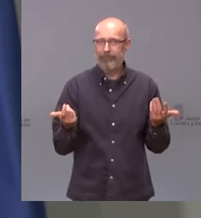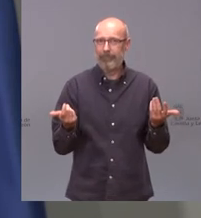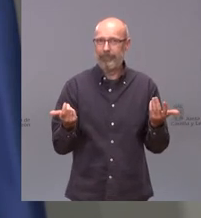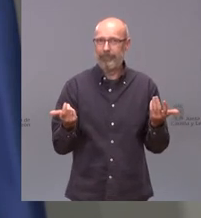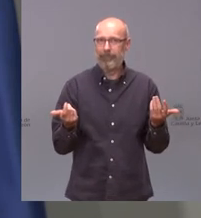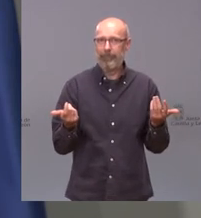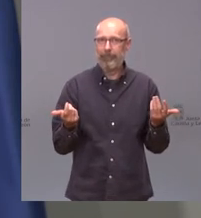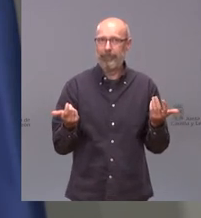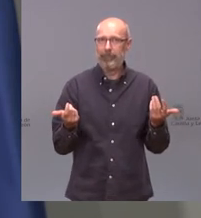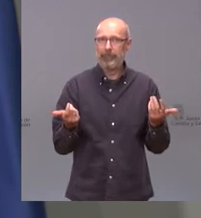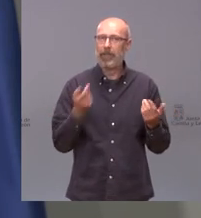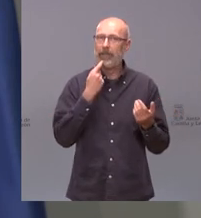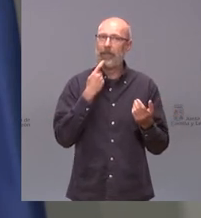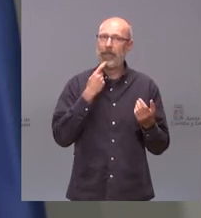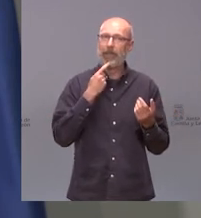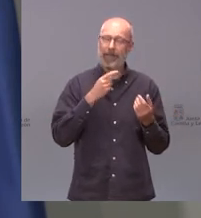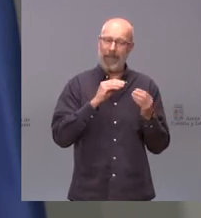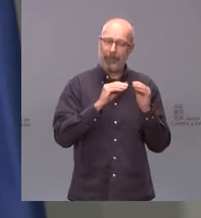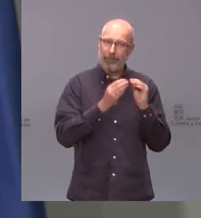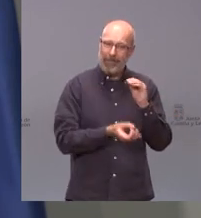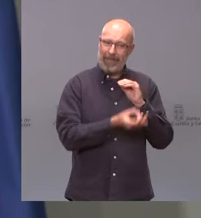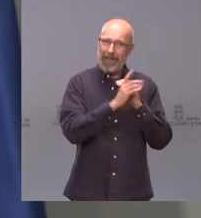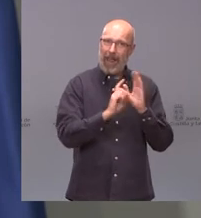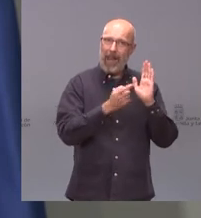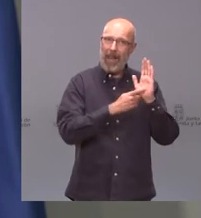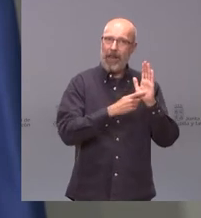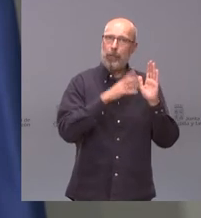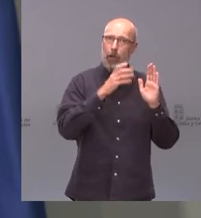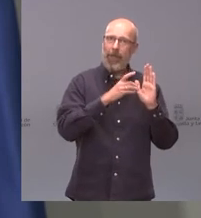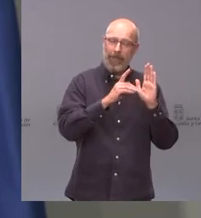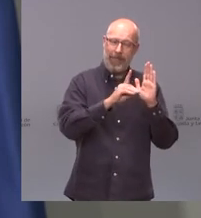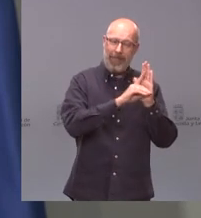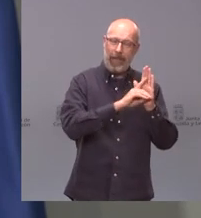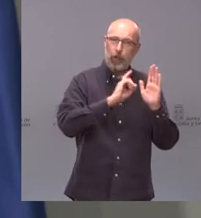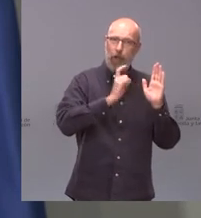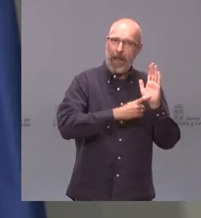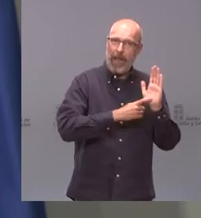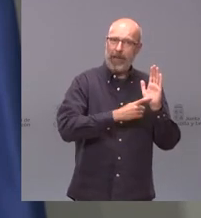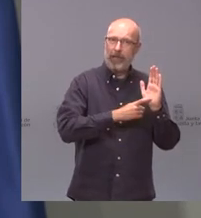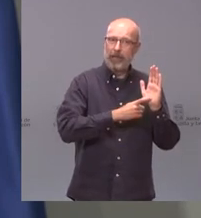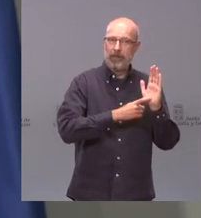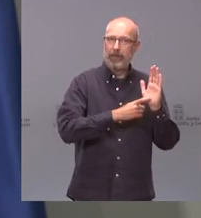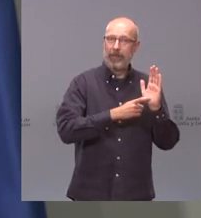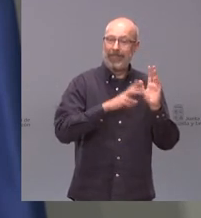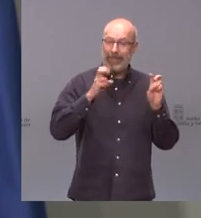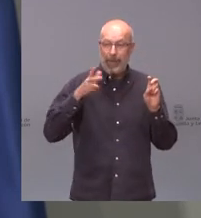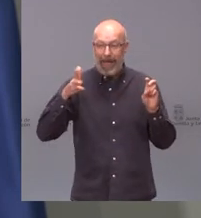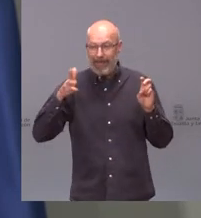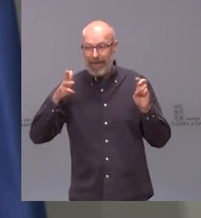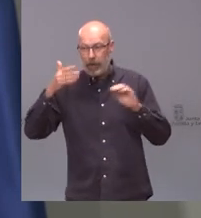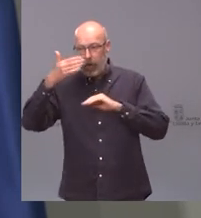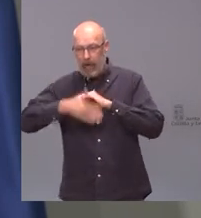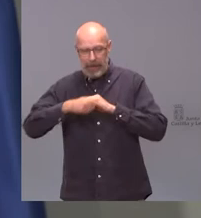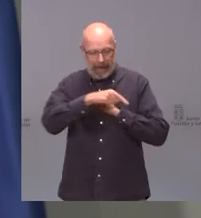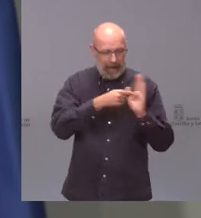¿ustedes pueden legislar por decreto ley? no las restricciones de derechos no se pueden legislar por decreto ley porque nosotros ya lo hemos visto